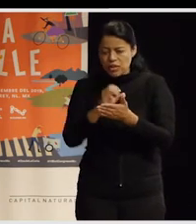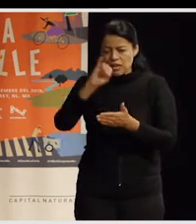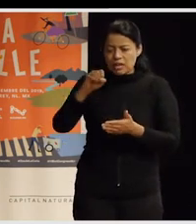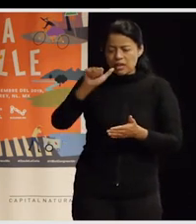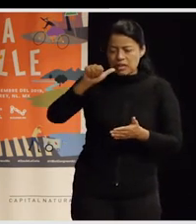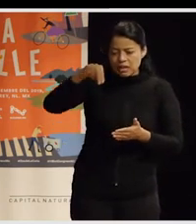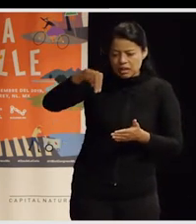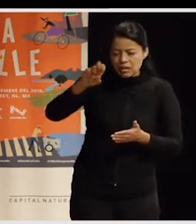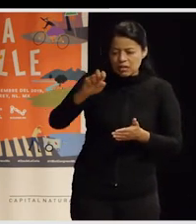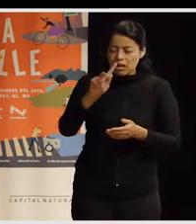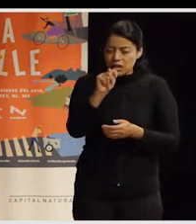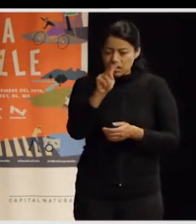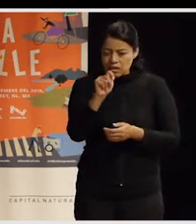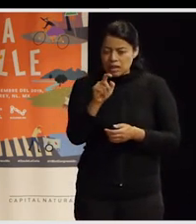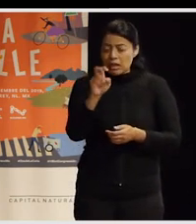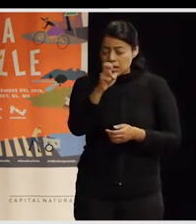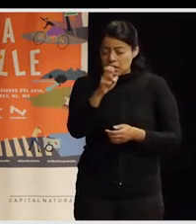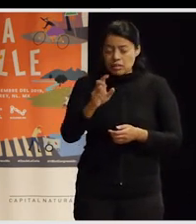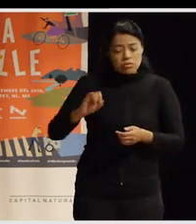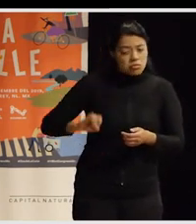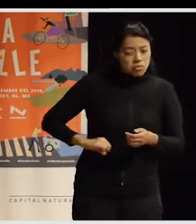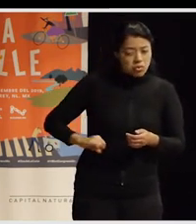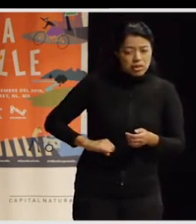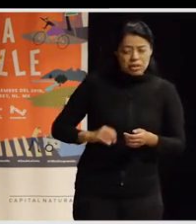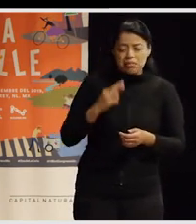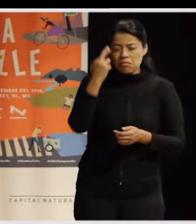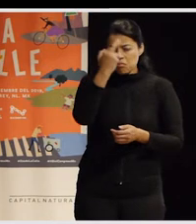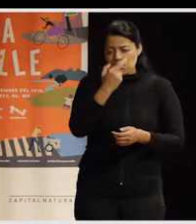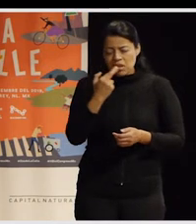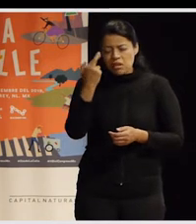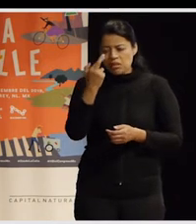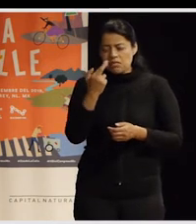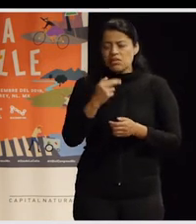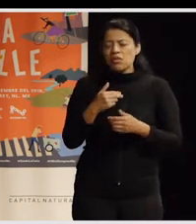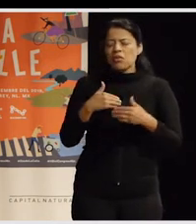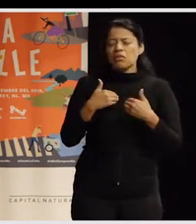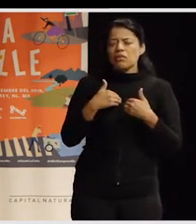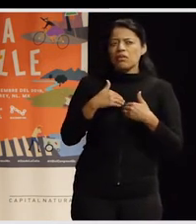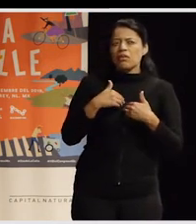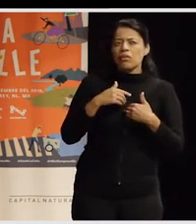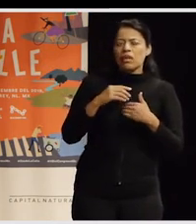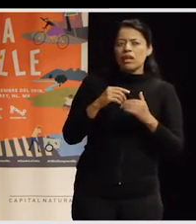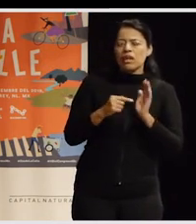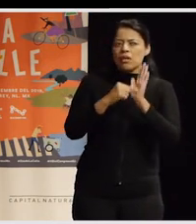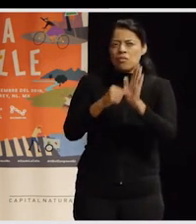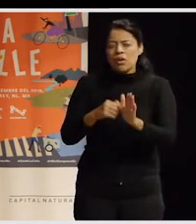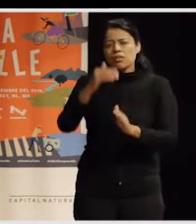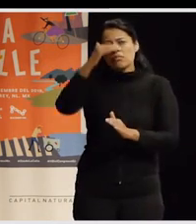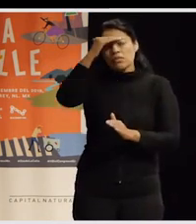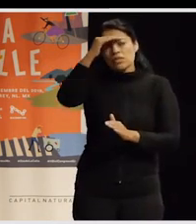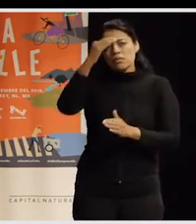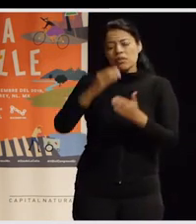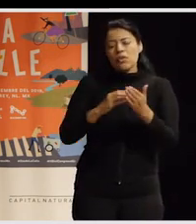por la ciudad que es muy interesante, ¿no?, toda la reflexión que ella hace un poco en contra de esa visión de la ciudad moderna cuando habla del